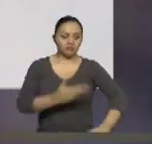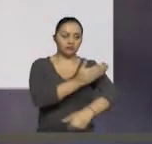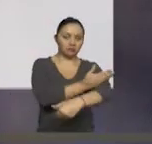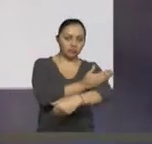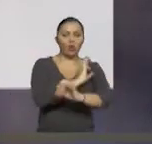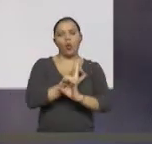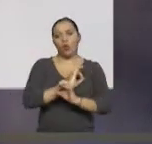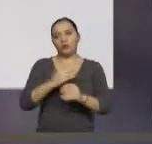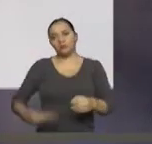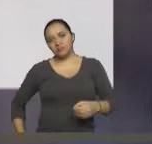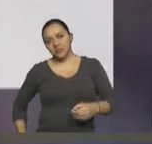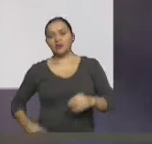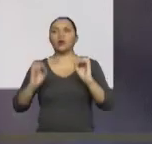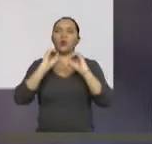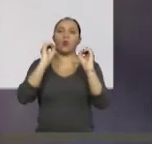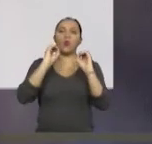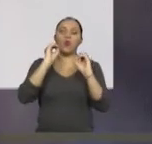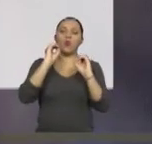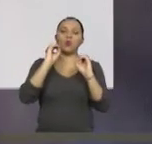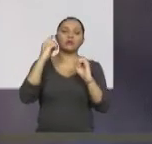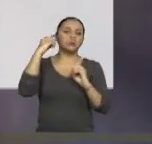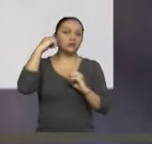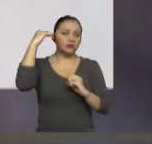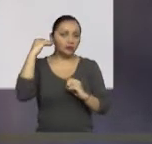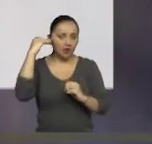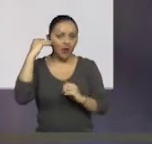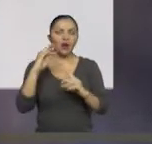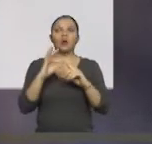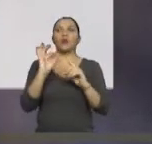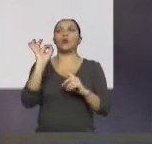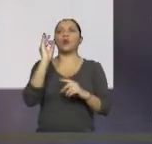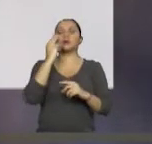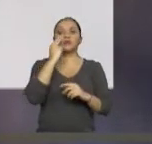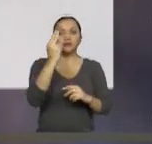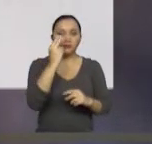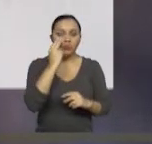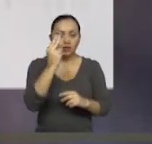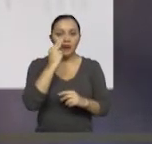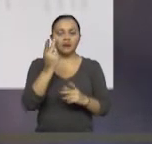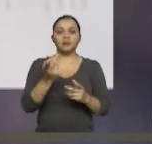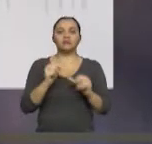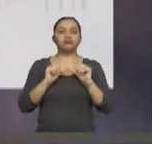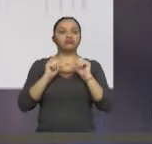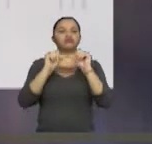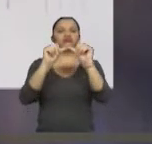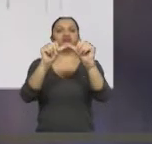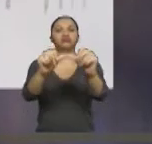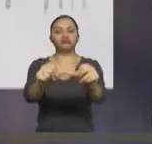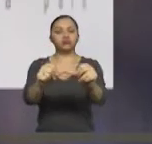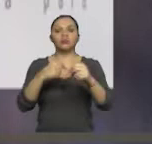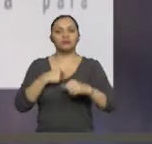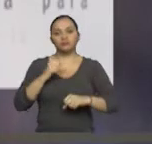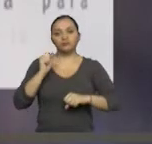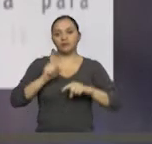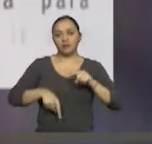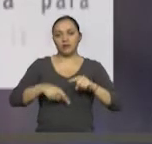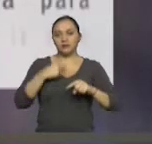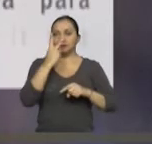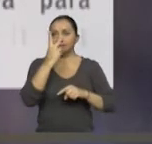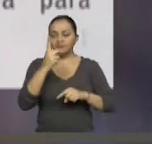mentales, intelectuales o sensoriales, vea restringida permanentemente su capacidad biológica,